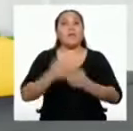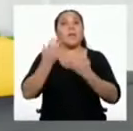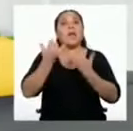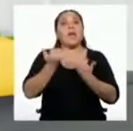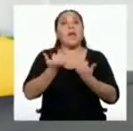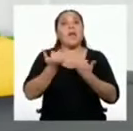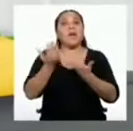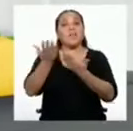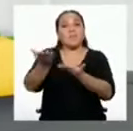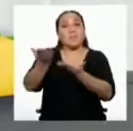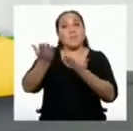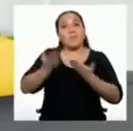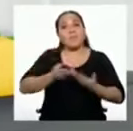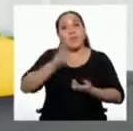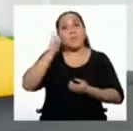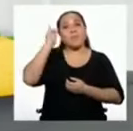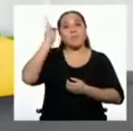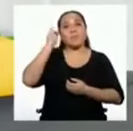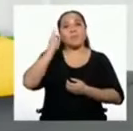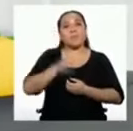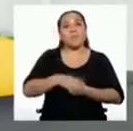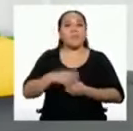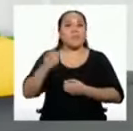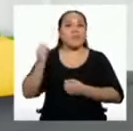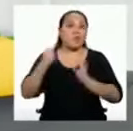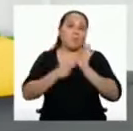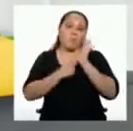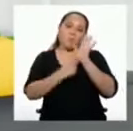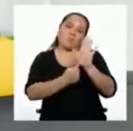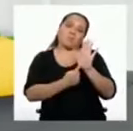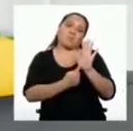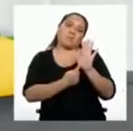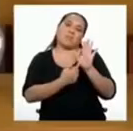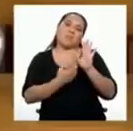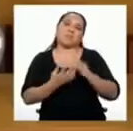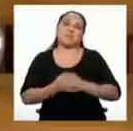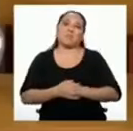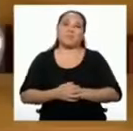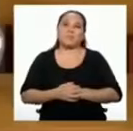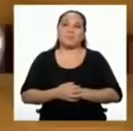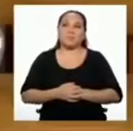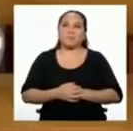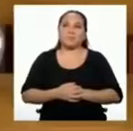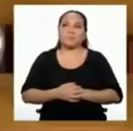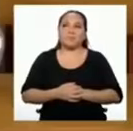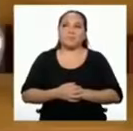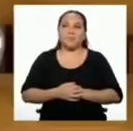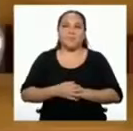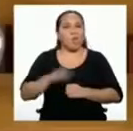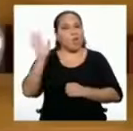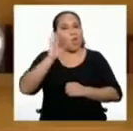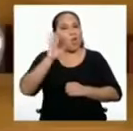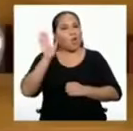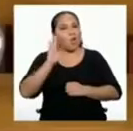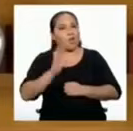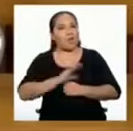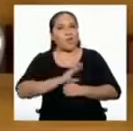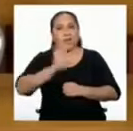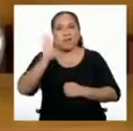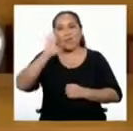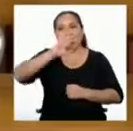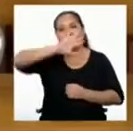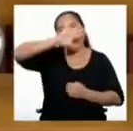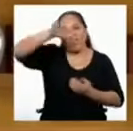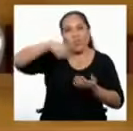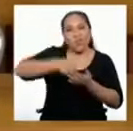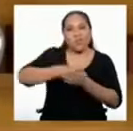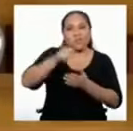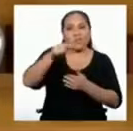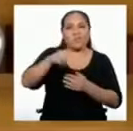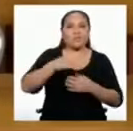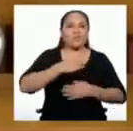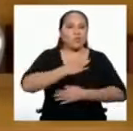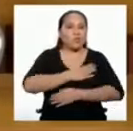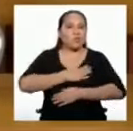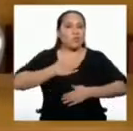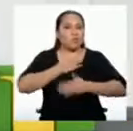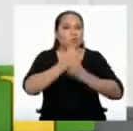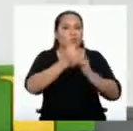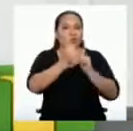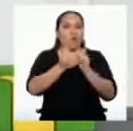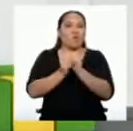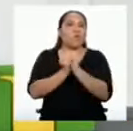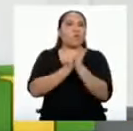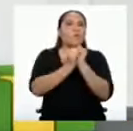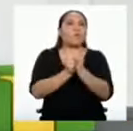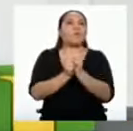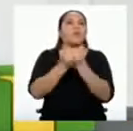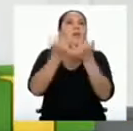la bienvenida al profesor que tiene algo que mostrarnos. Hola, Yanira. Hola con todos y todas. Es un gusto acompañarlos